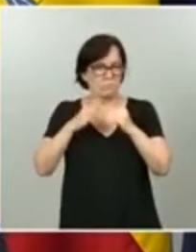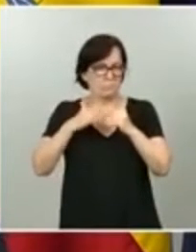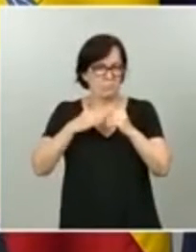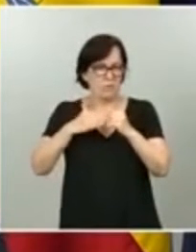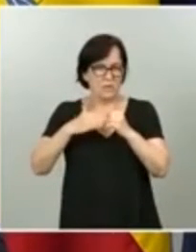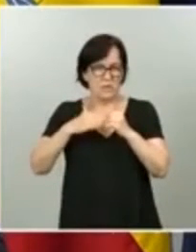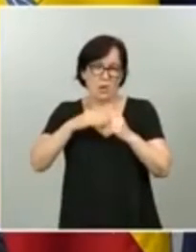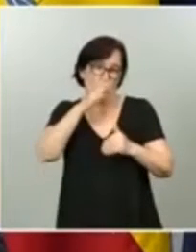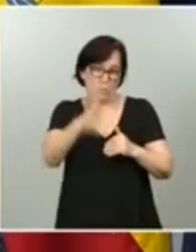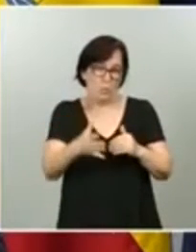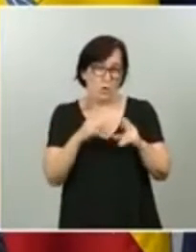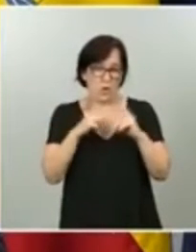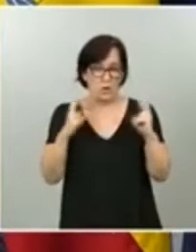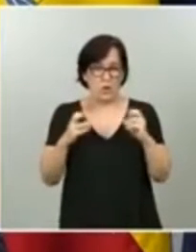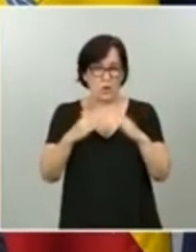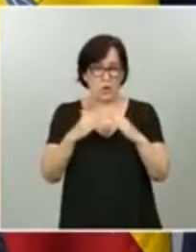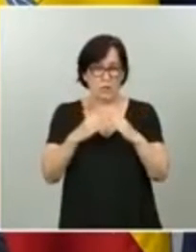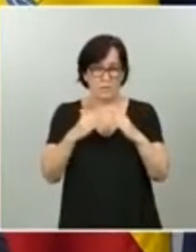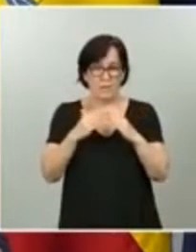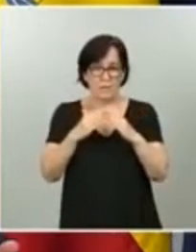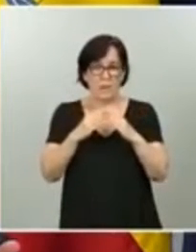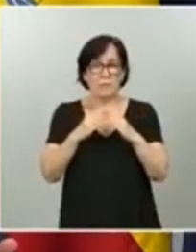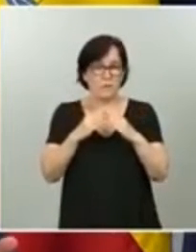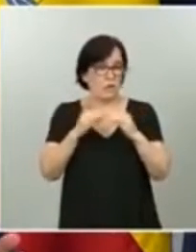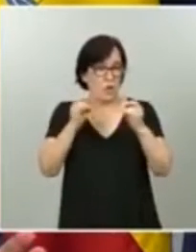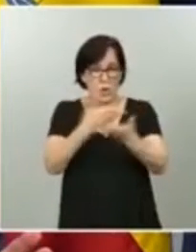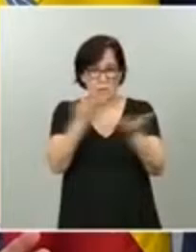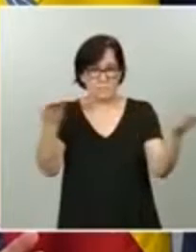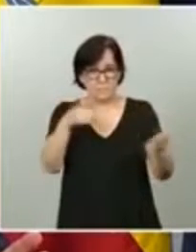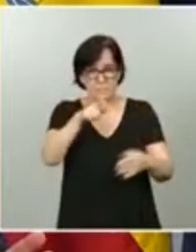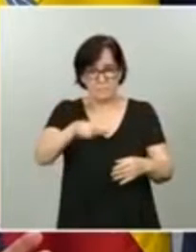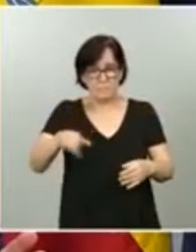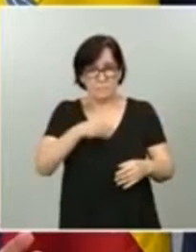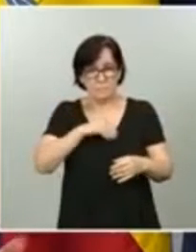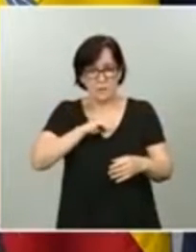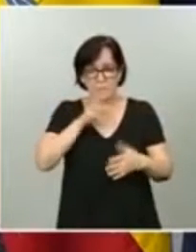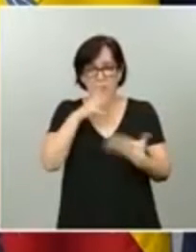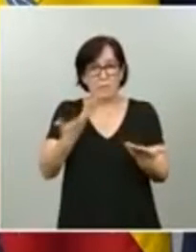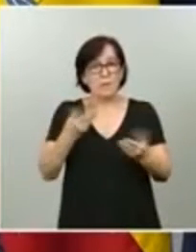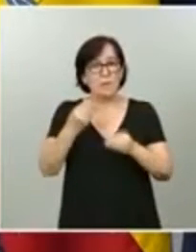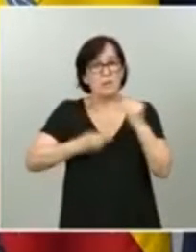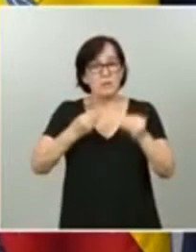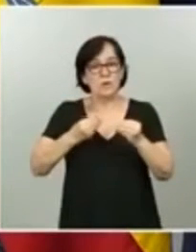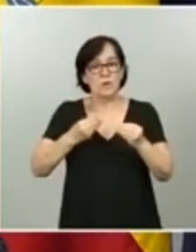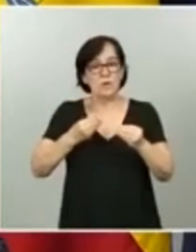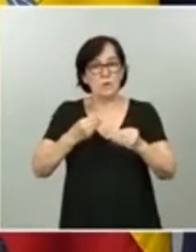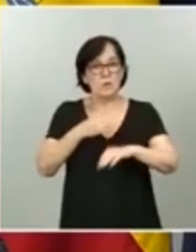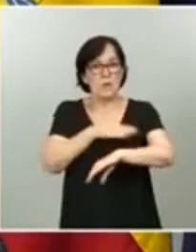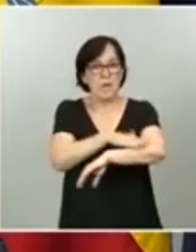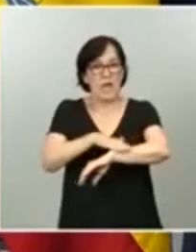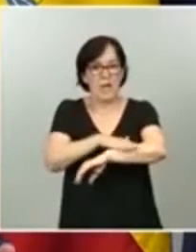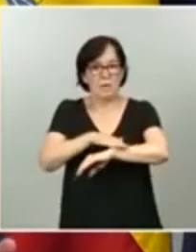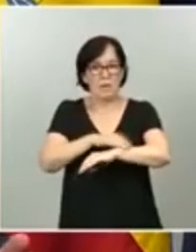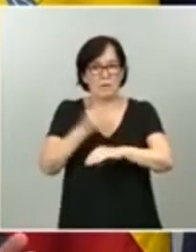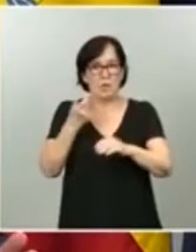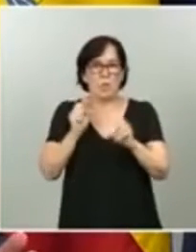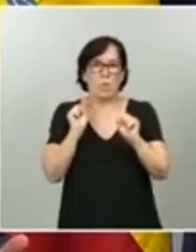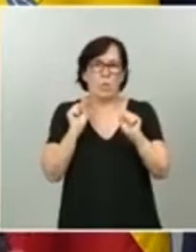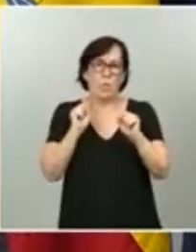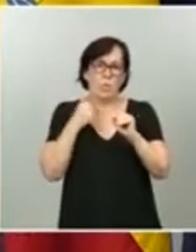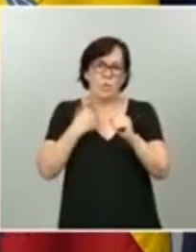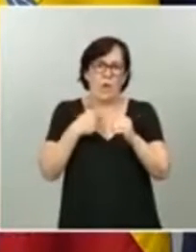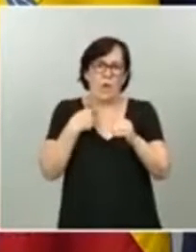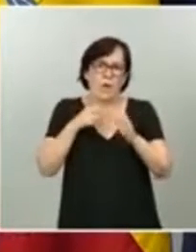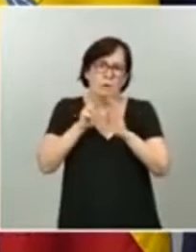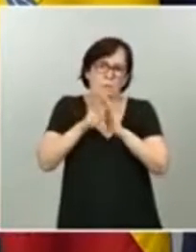del confinamiento al que nos hemos visto sometidos todos los españoles, lo que ha provocado que en una Administración generalmente atrasada se produzca una